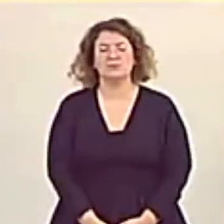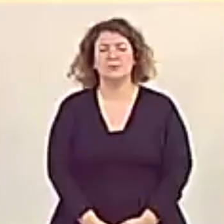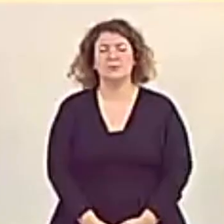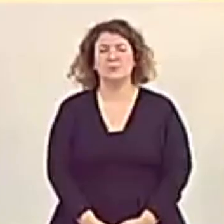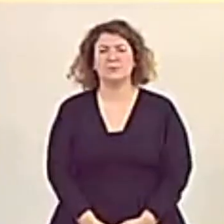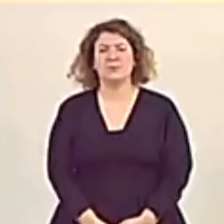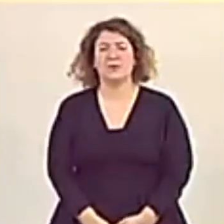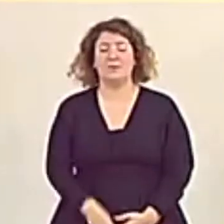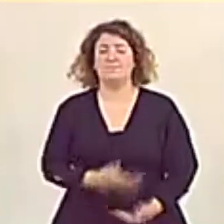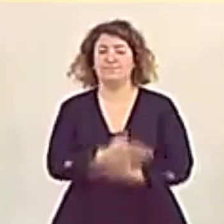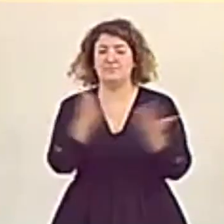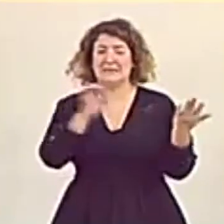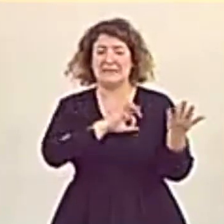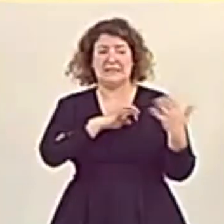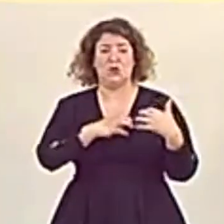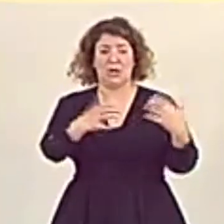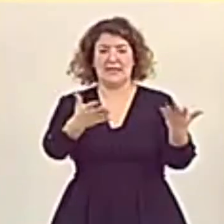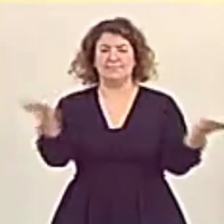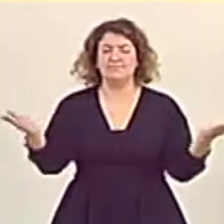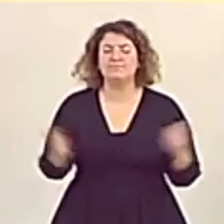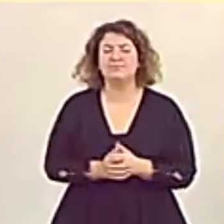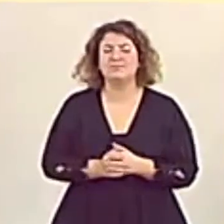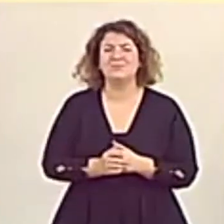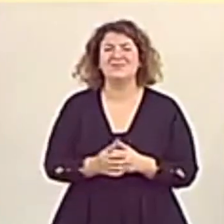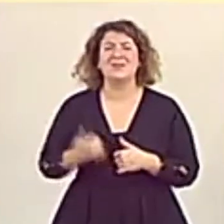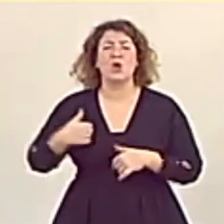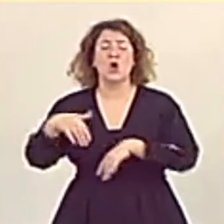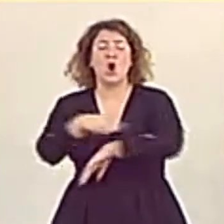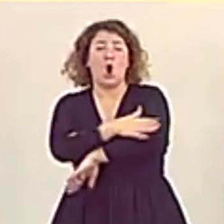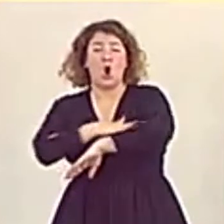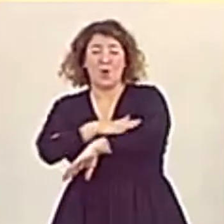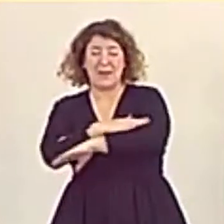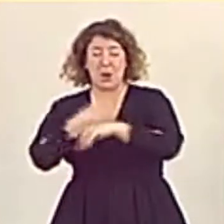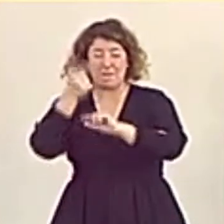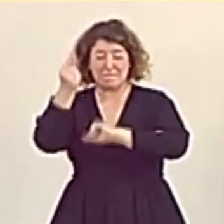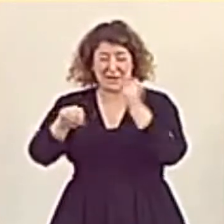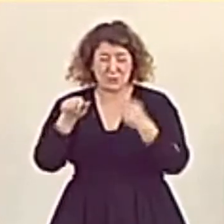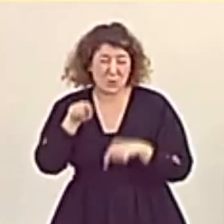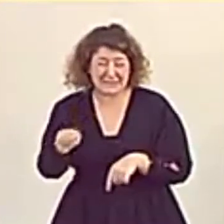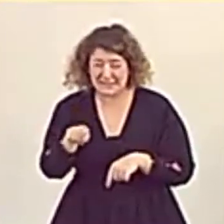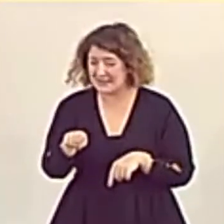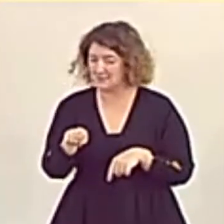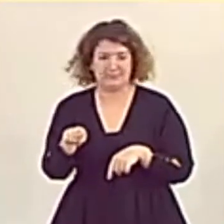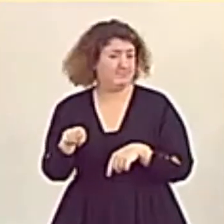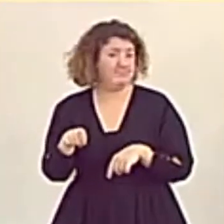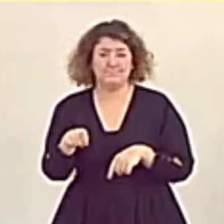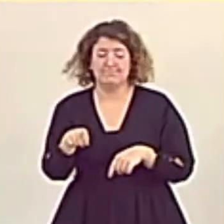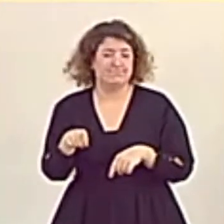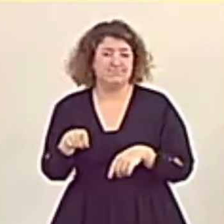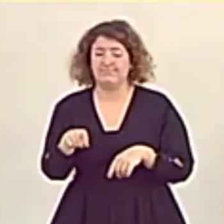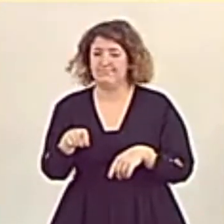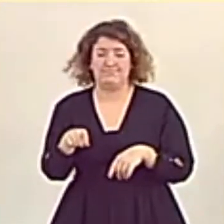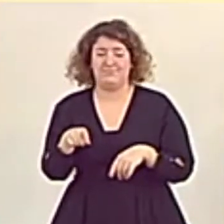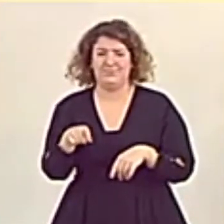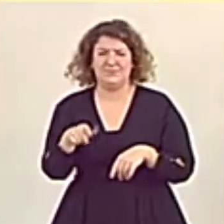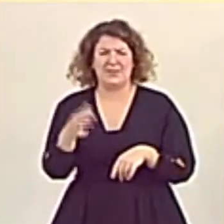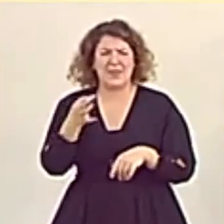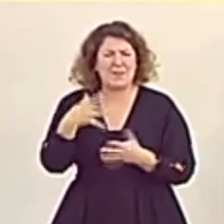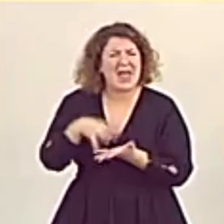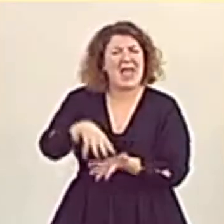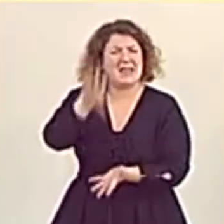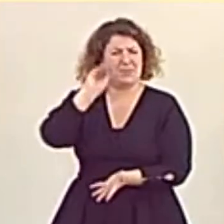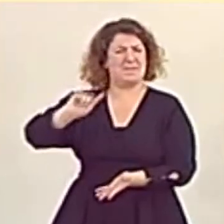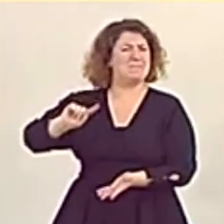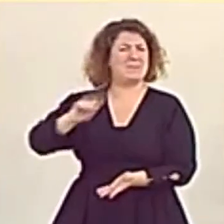Señorías, lo que ha hecho el Gobierno con estos presupuestos no se puede explicar sin interpretar